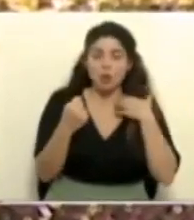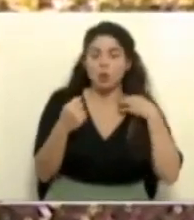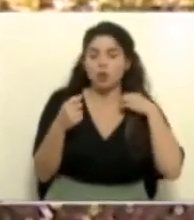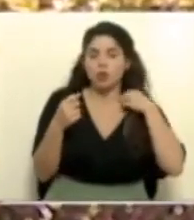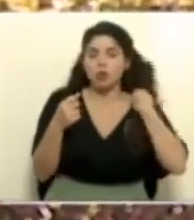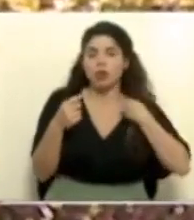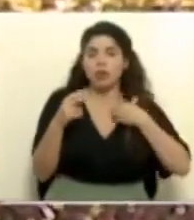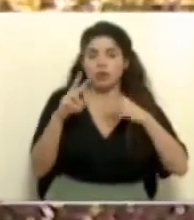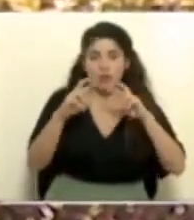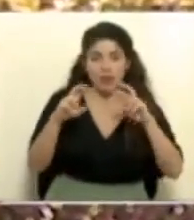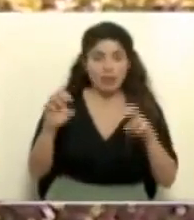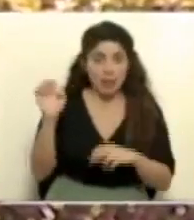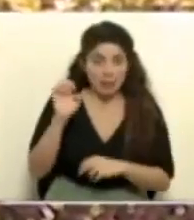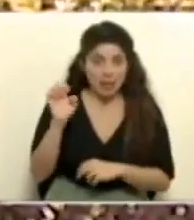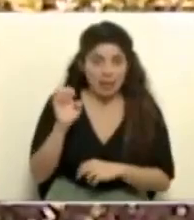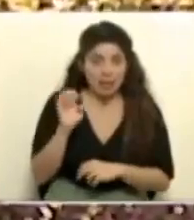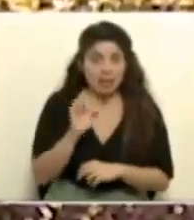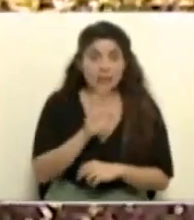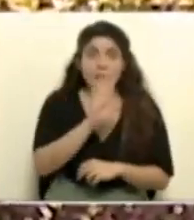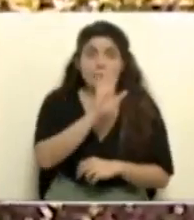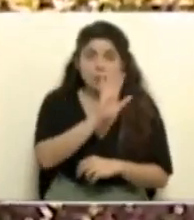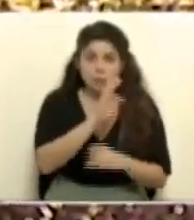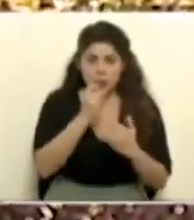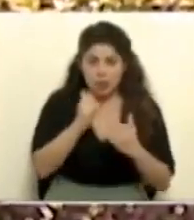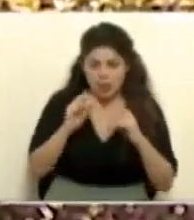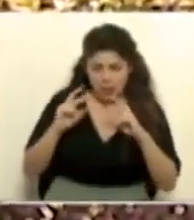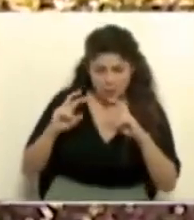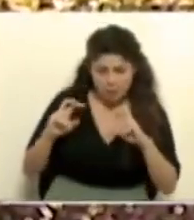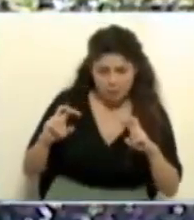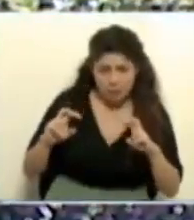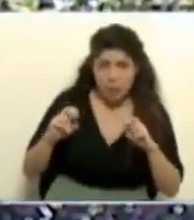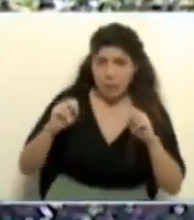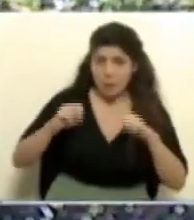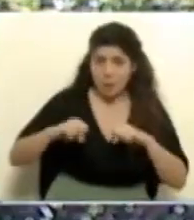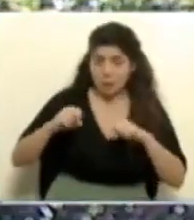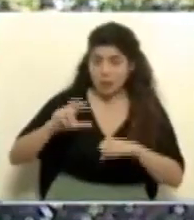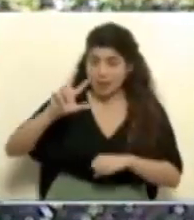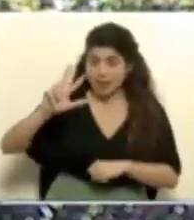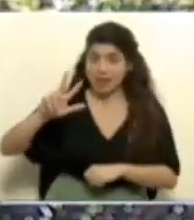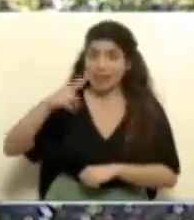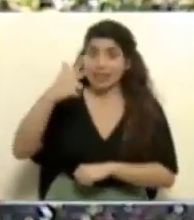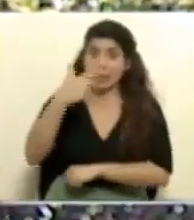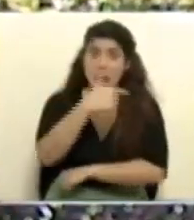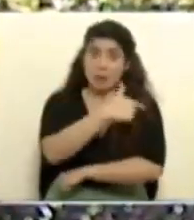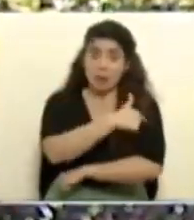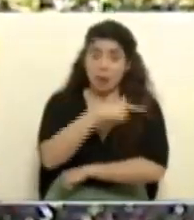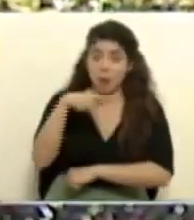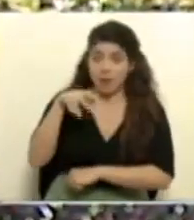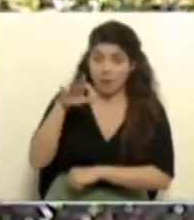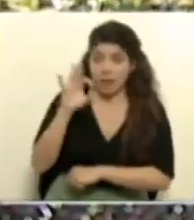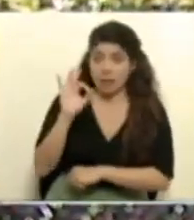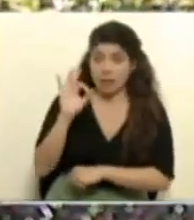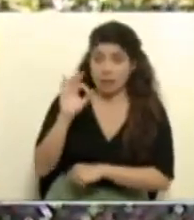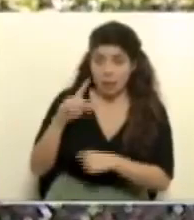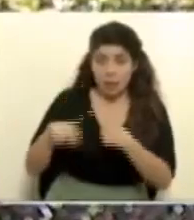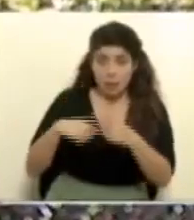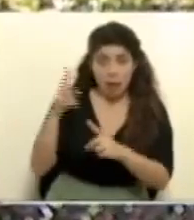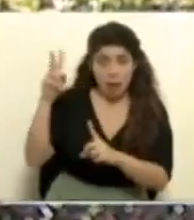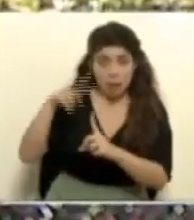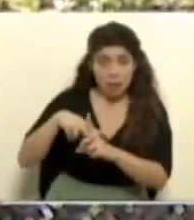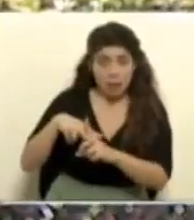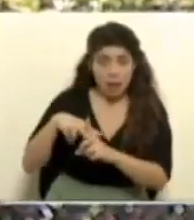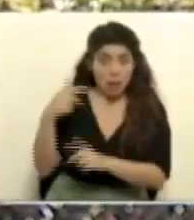emergencia, tienen bajo valoración la posibilidad de aplicar la tercera dosis de Pfizer que se ha planteado como una manera